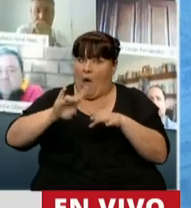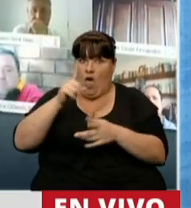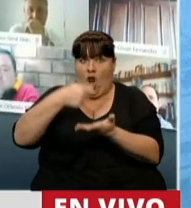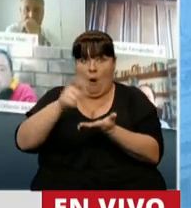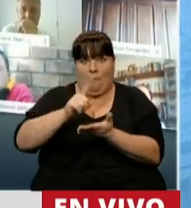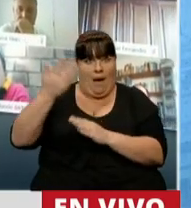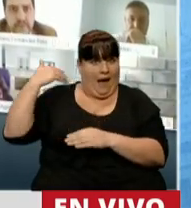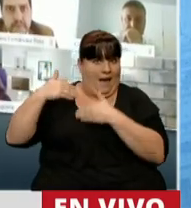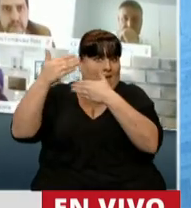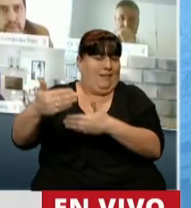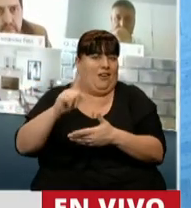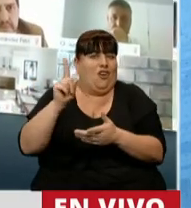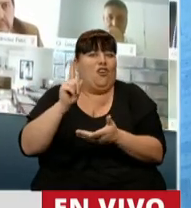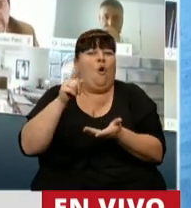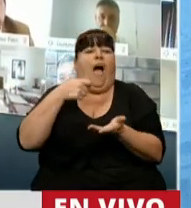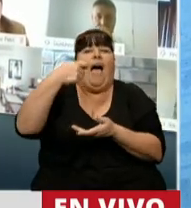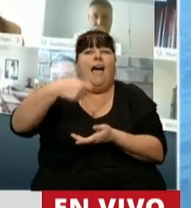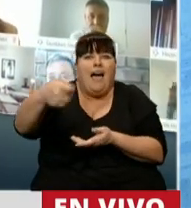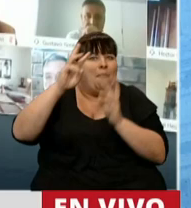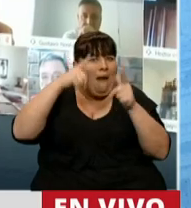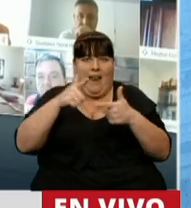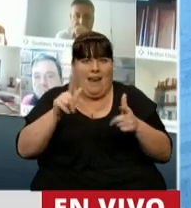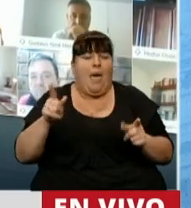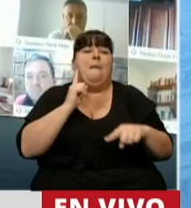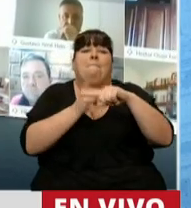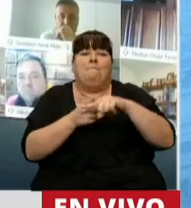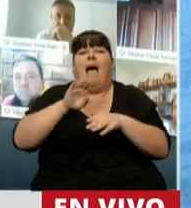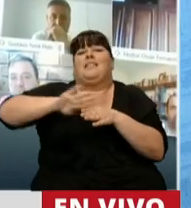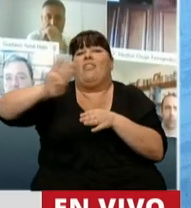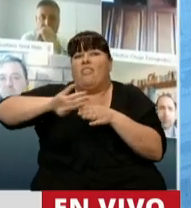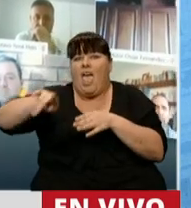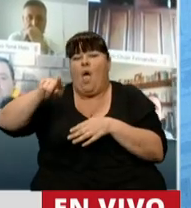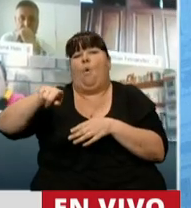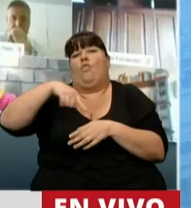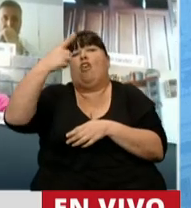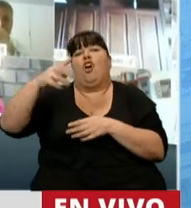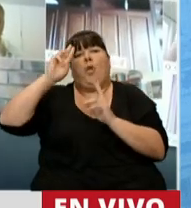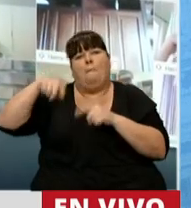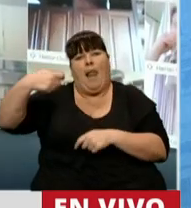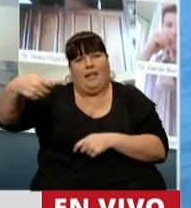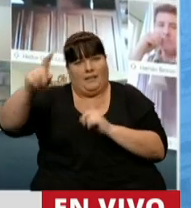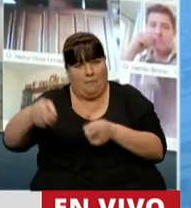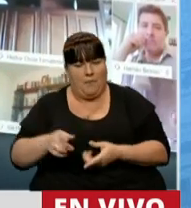está pagando, que no está regularizada con ningún plan, más la deuda regularizada con distintos planes.